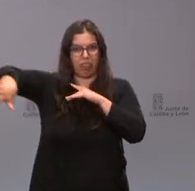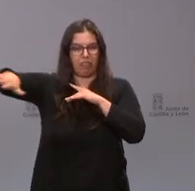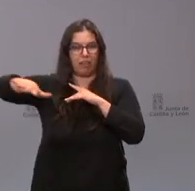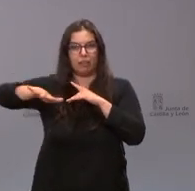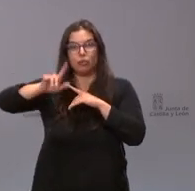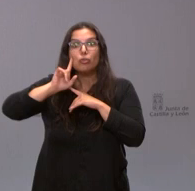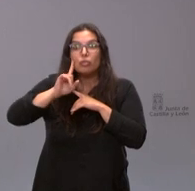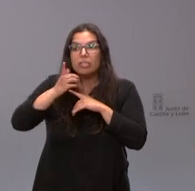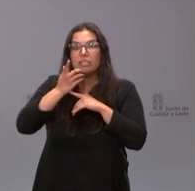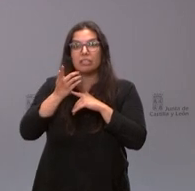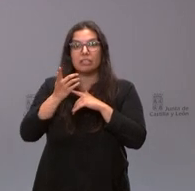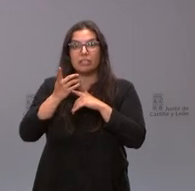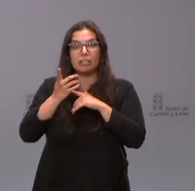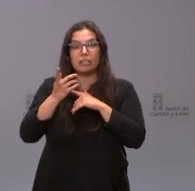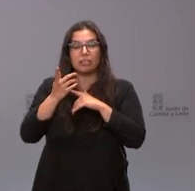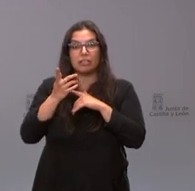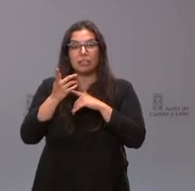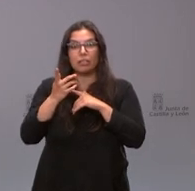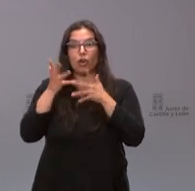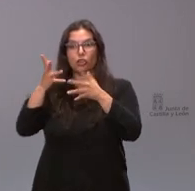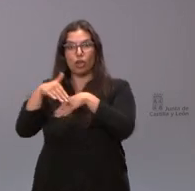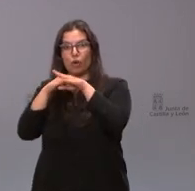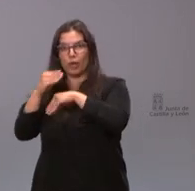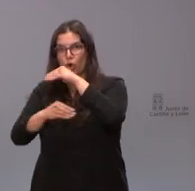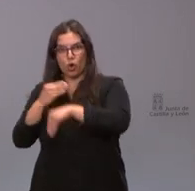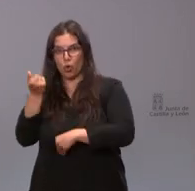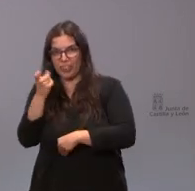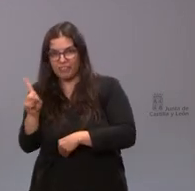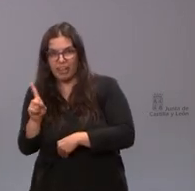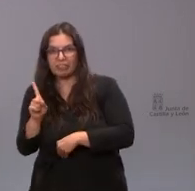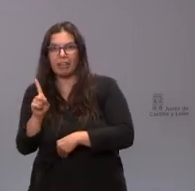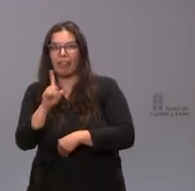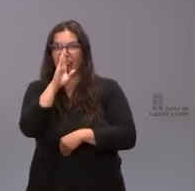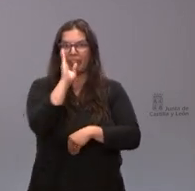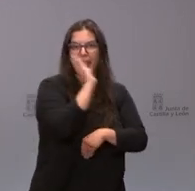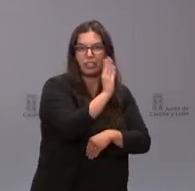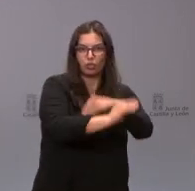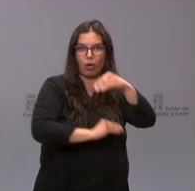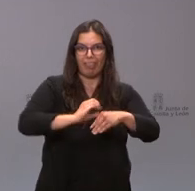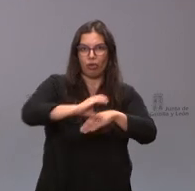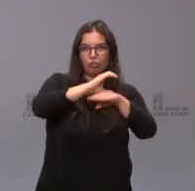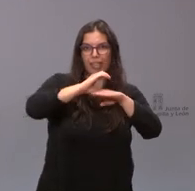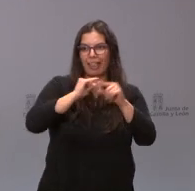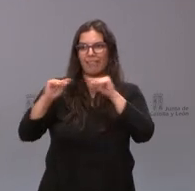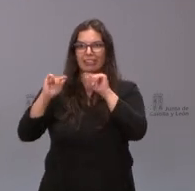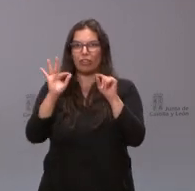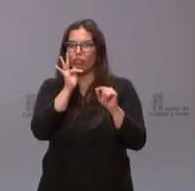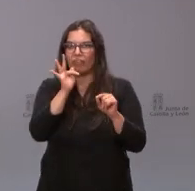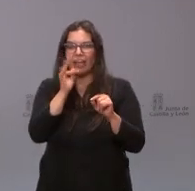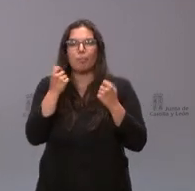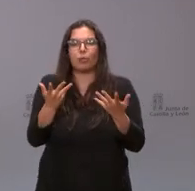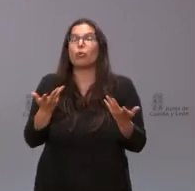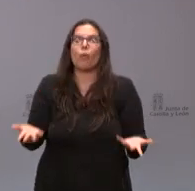si no hace falta pasar por el consejo de gobierno si no han debatido nada si es todavía pronto cómo está un poco el tema